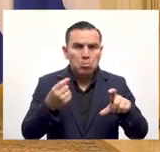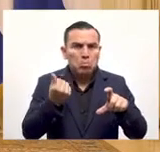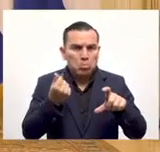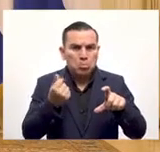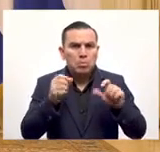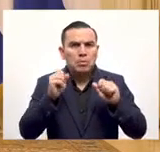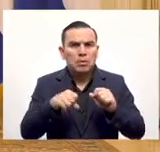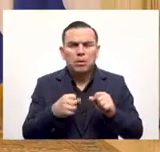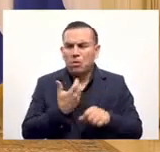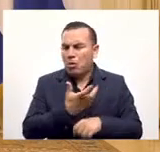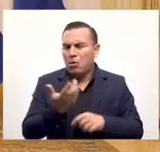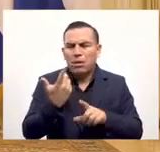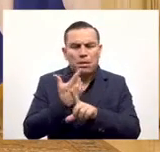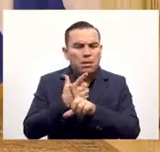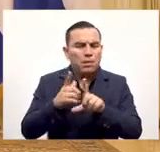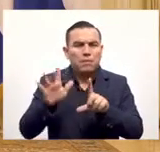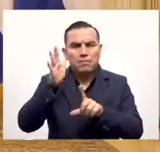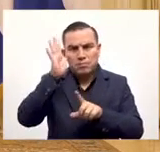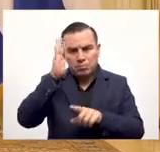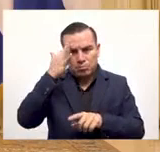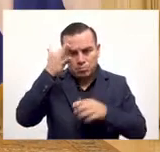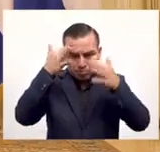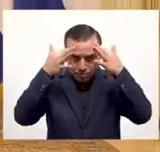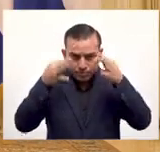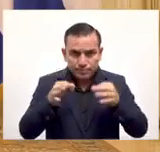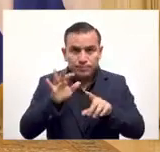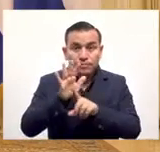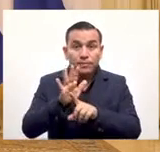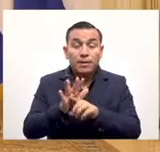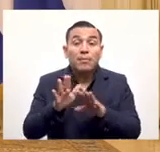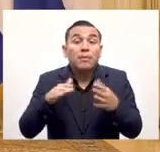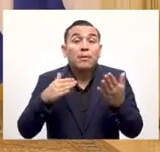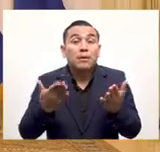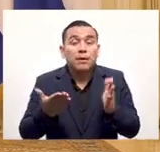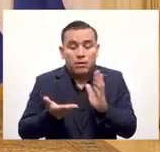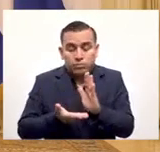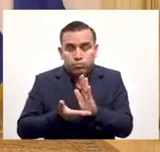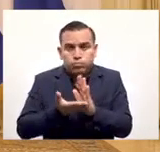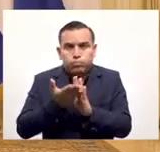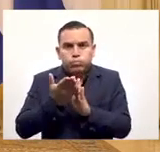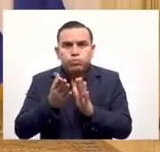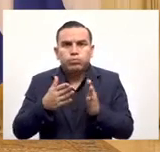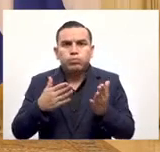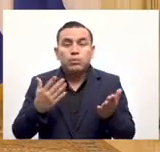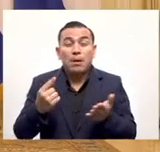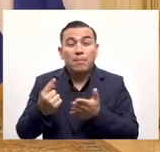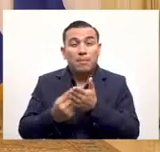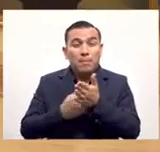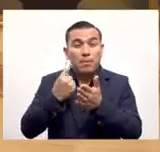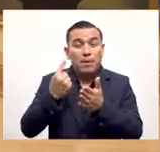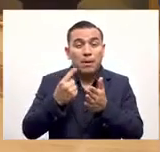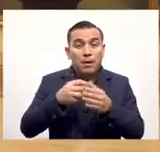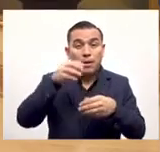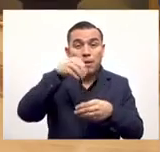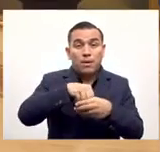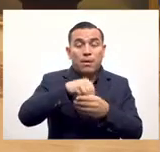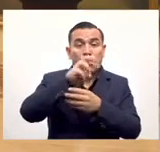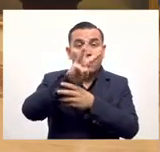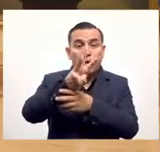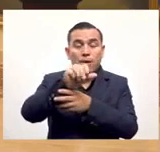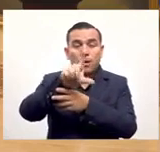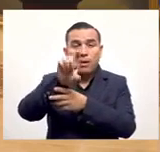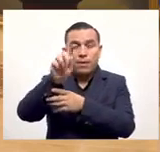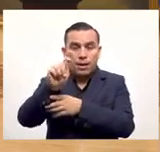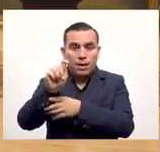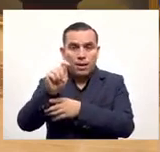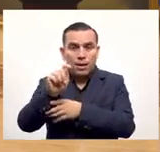no le va a afectar en nada al contrario le va a dar un beneficio ¿por qué? bueno varios beneficios primero al bajar la wallet